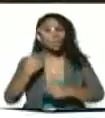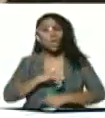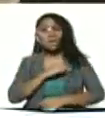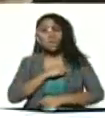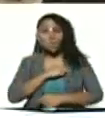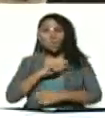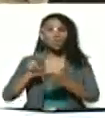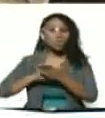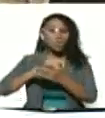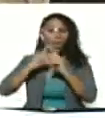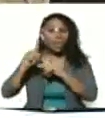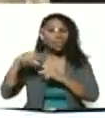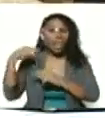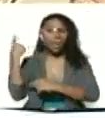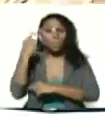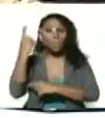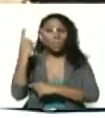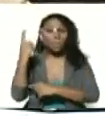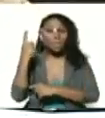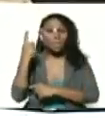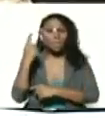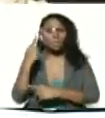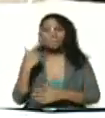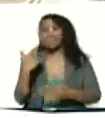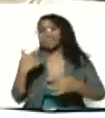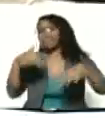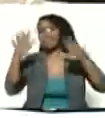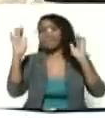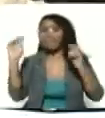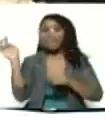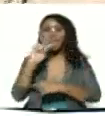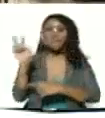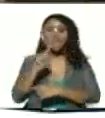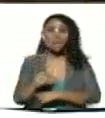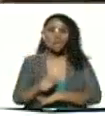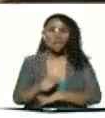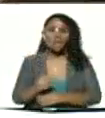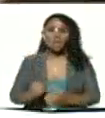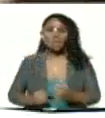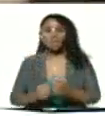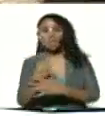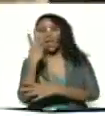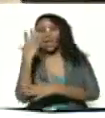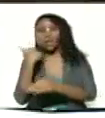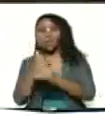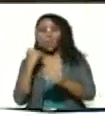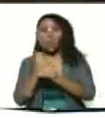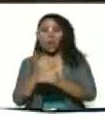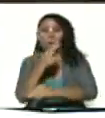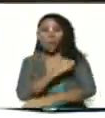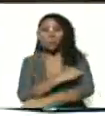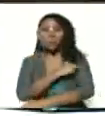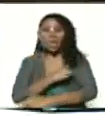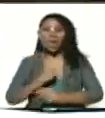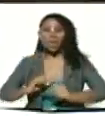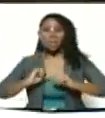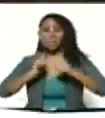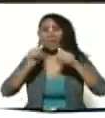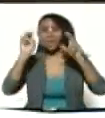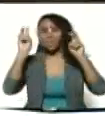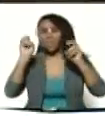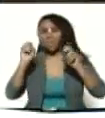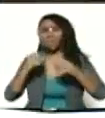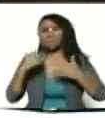recuperáramos esas ambulancias no Venezuela estaría floreciente en sus hospitales y sistemas de salud